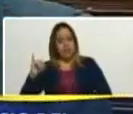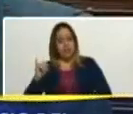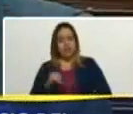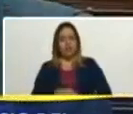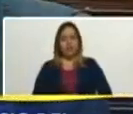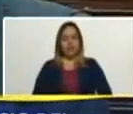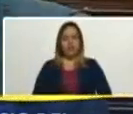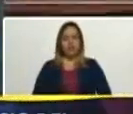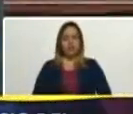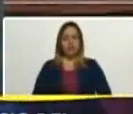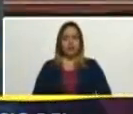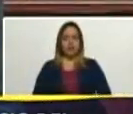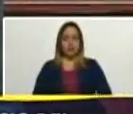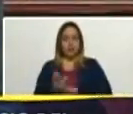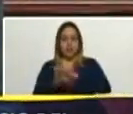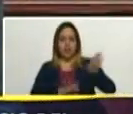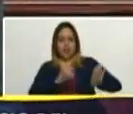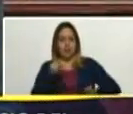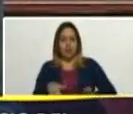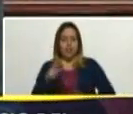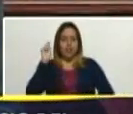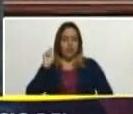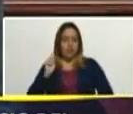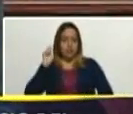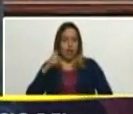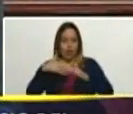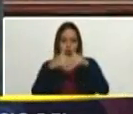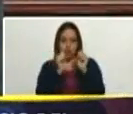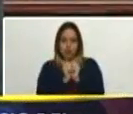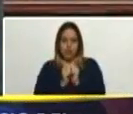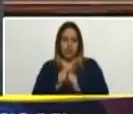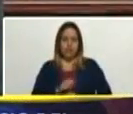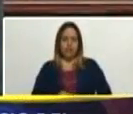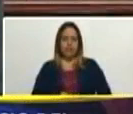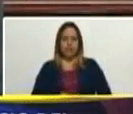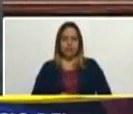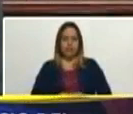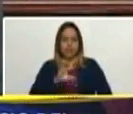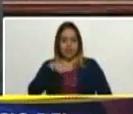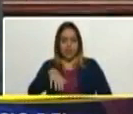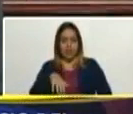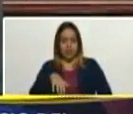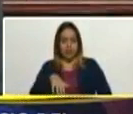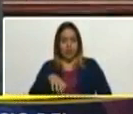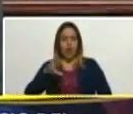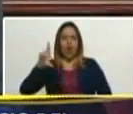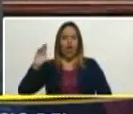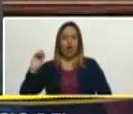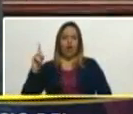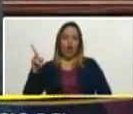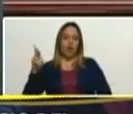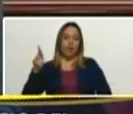el diputado del Estado Anzuategui, diputado Ángel Rodríguez,